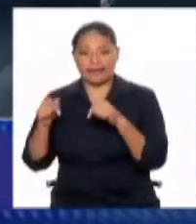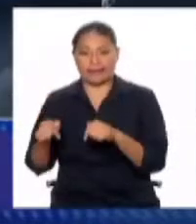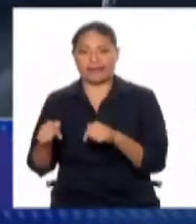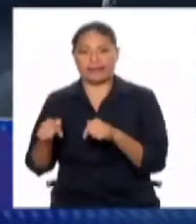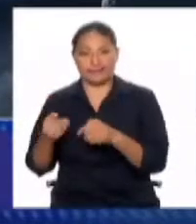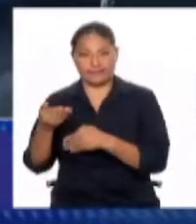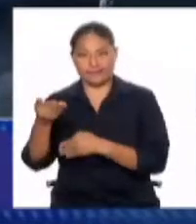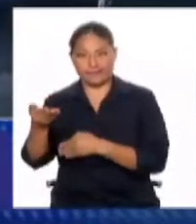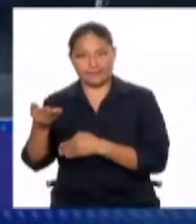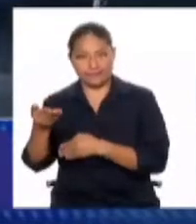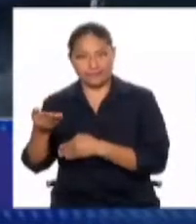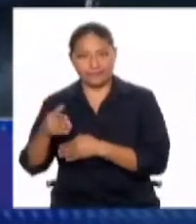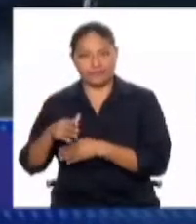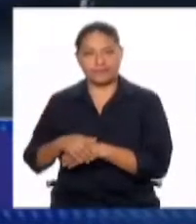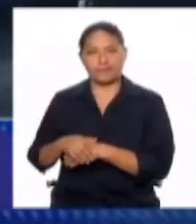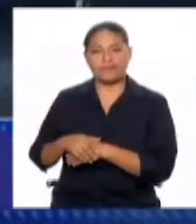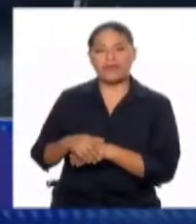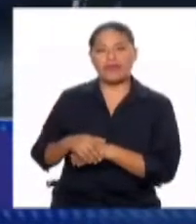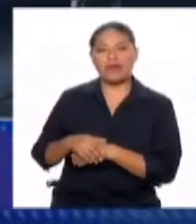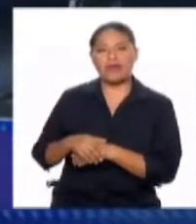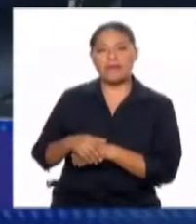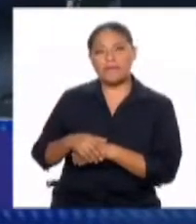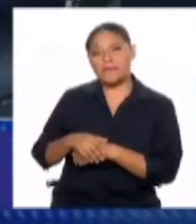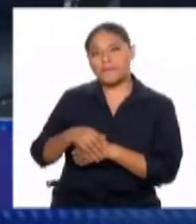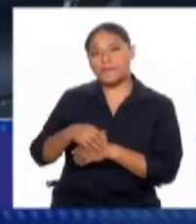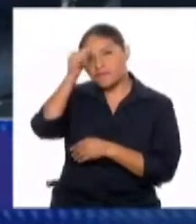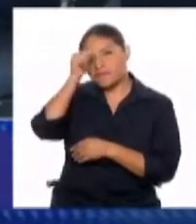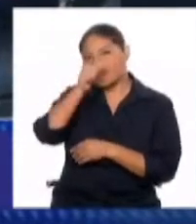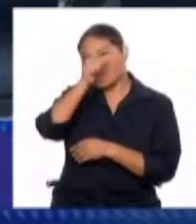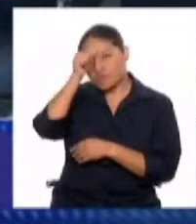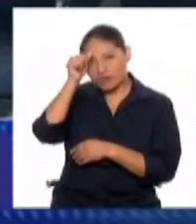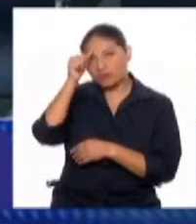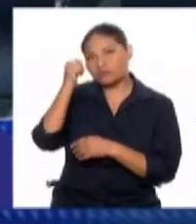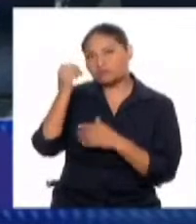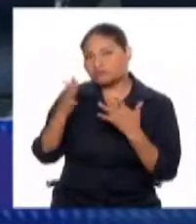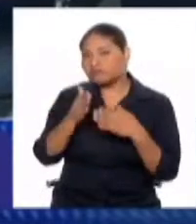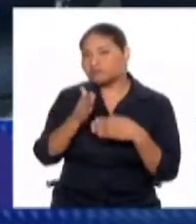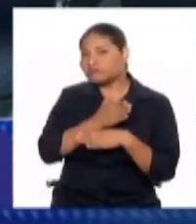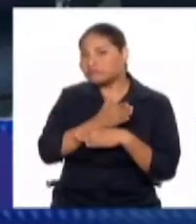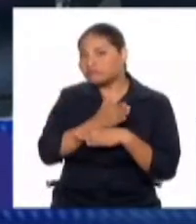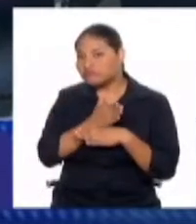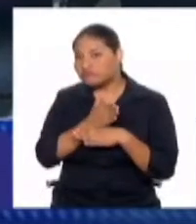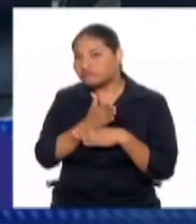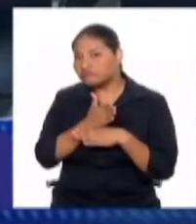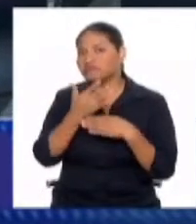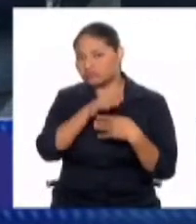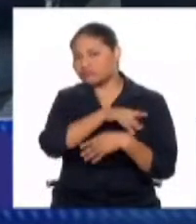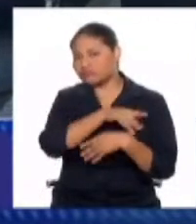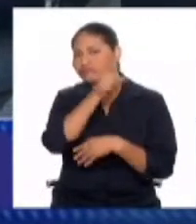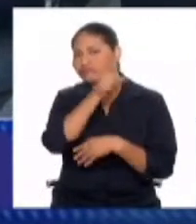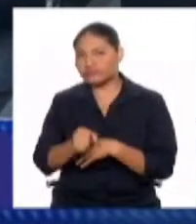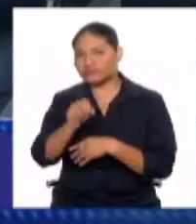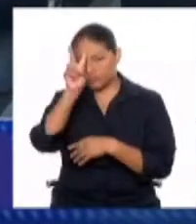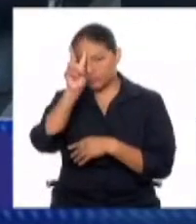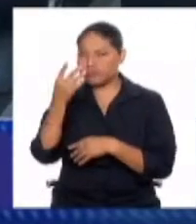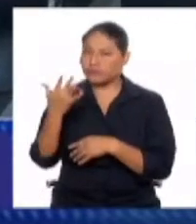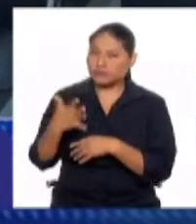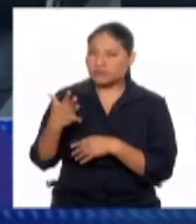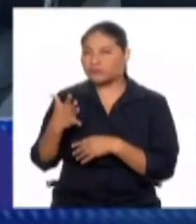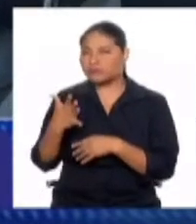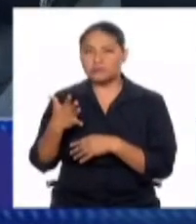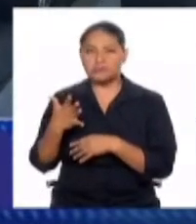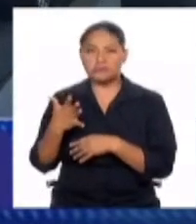Y efectivamente, el día domingo, si todo indica, al parecer, él estaría acá en el transcurso